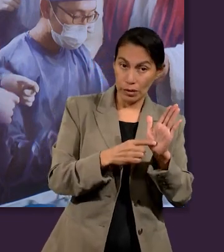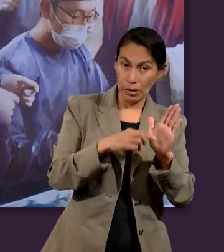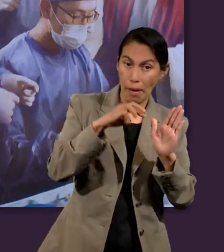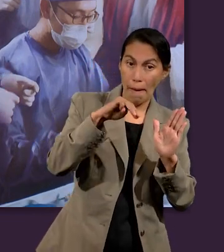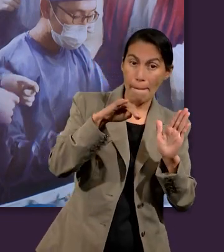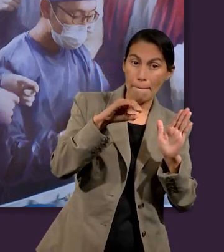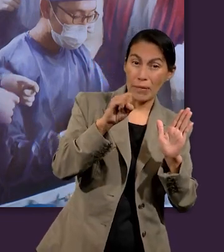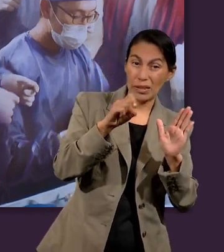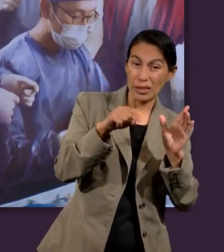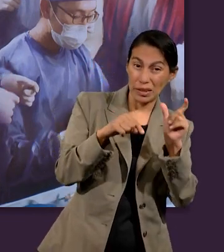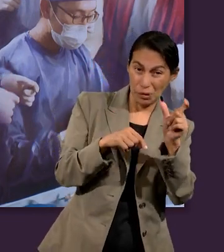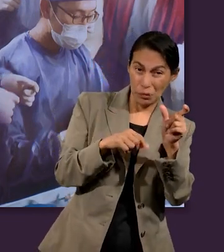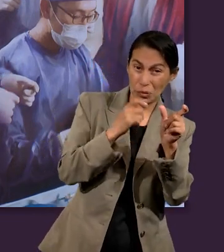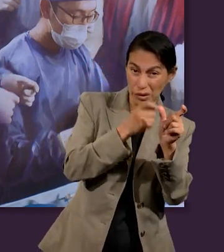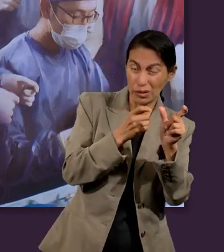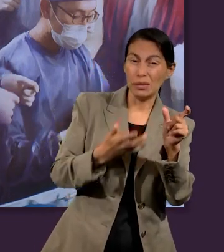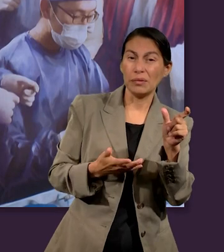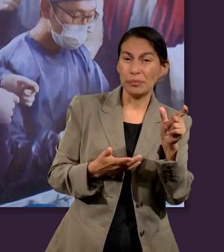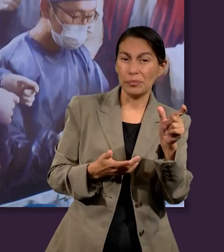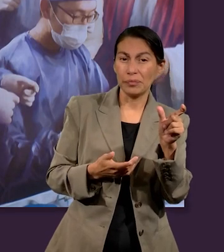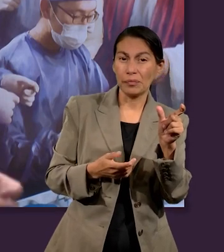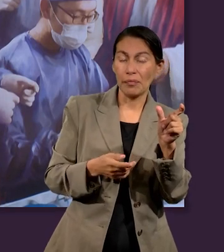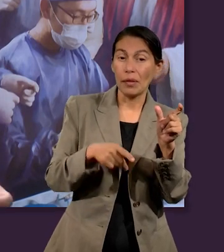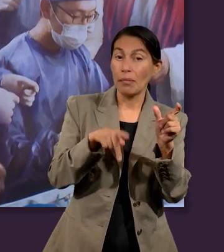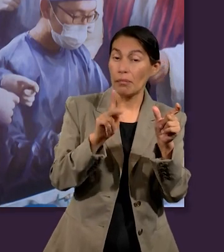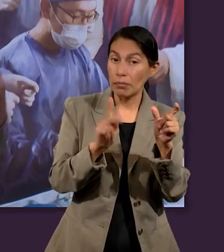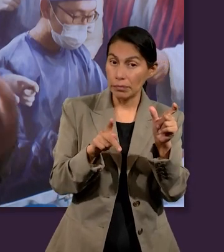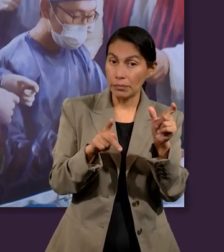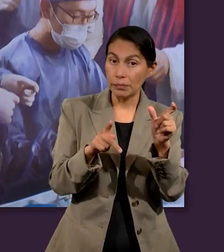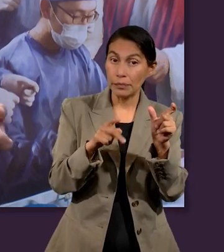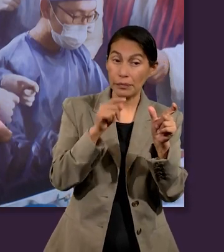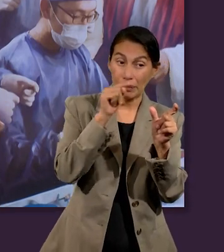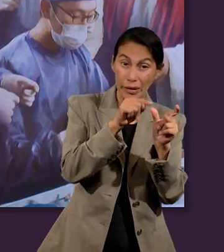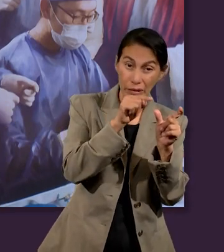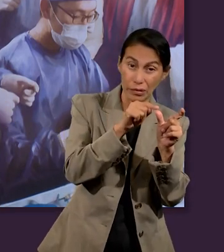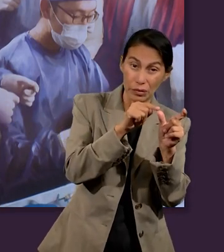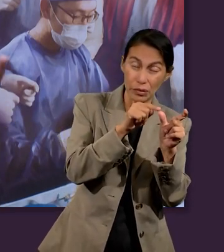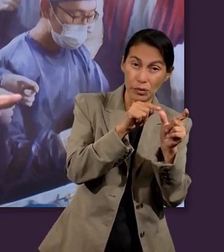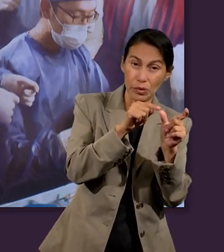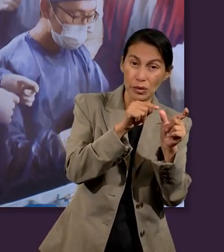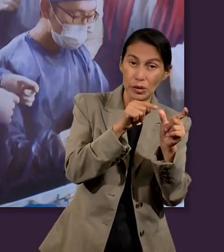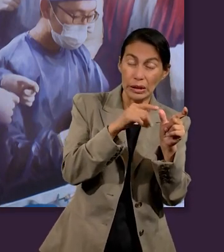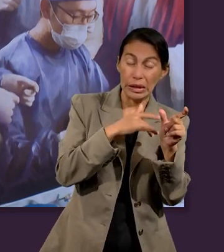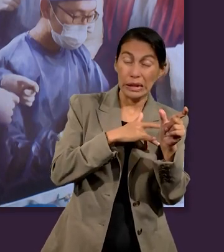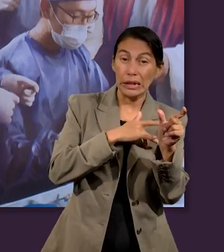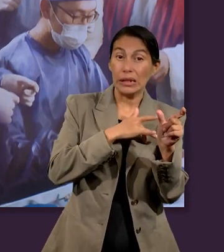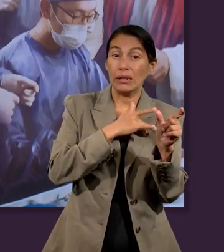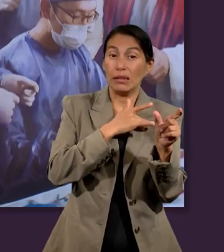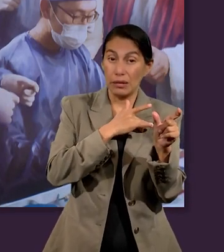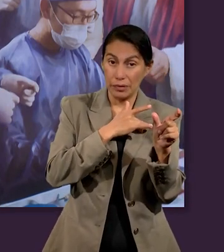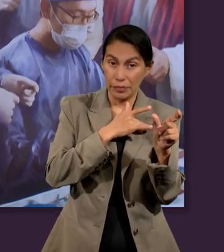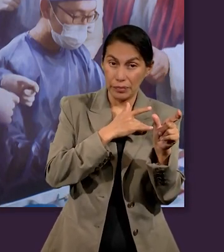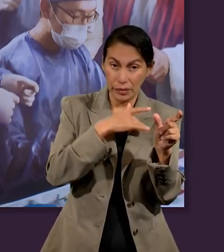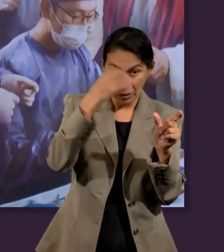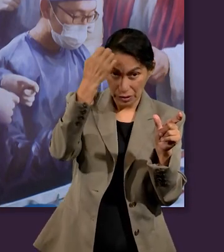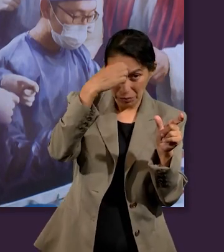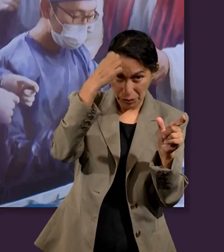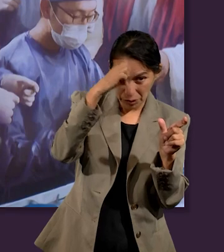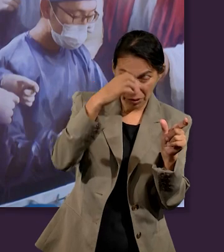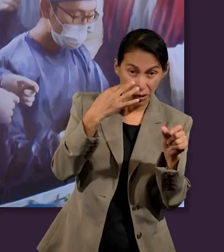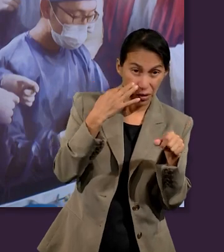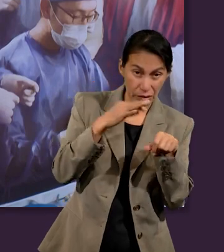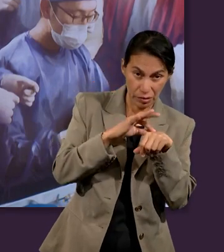extrema del misticismo, pero básicamente el misticismo tiene en el corazón lo que